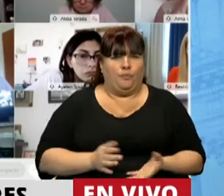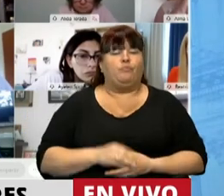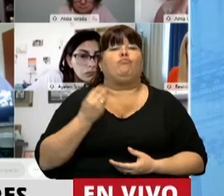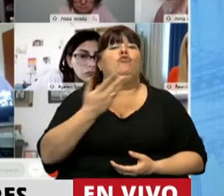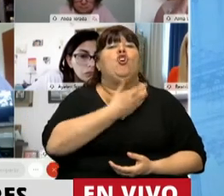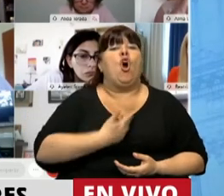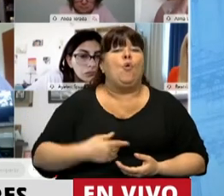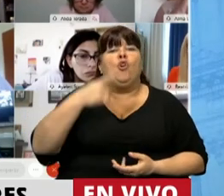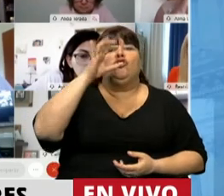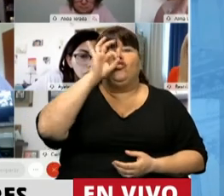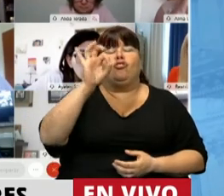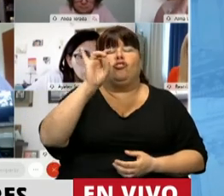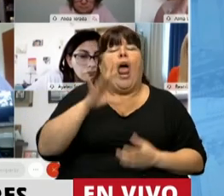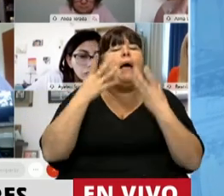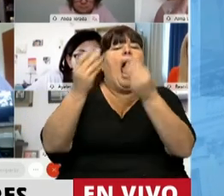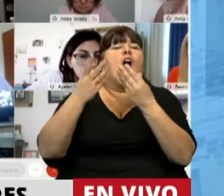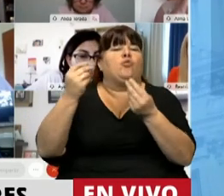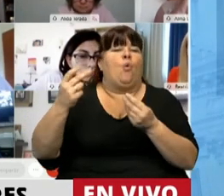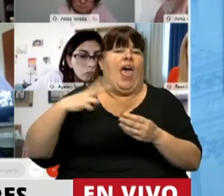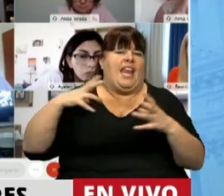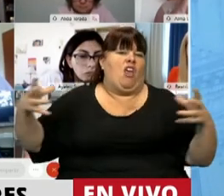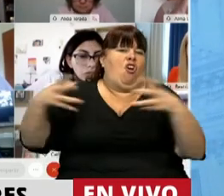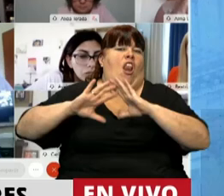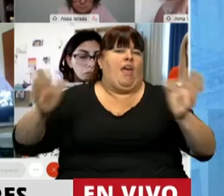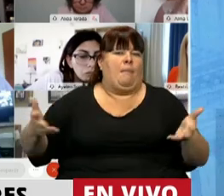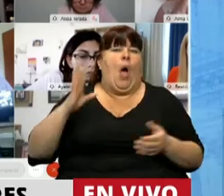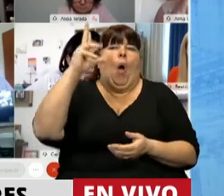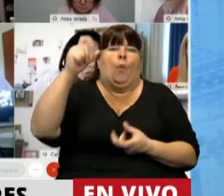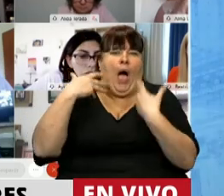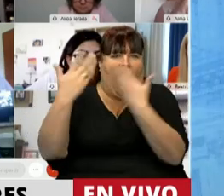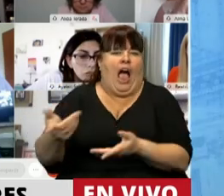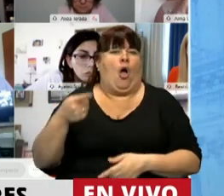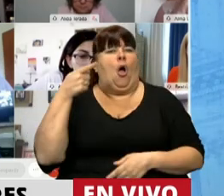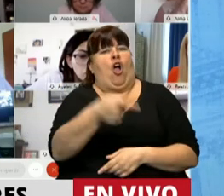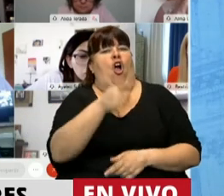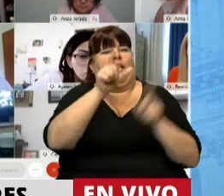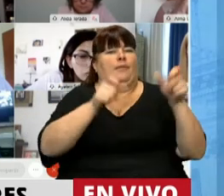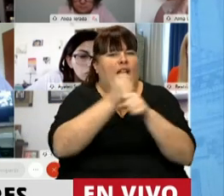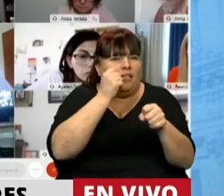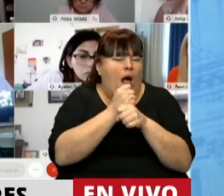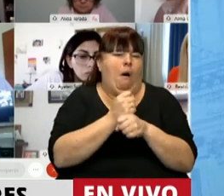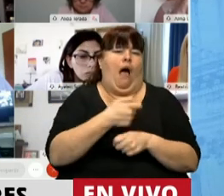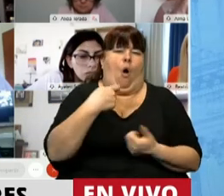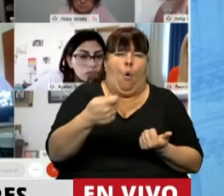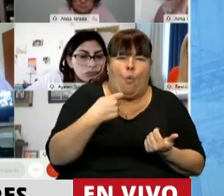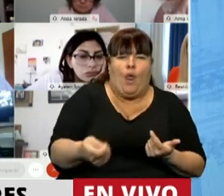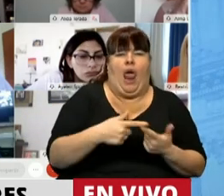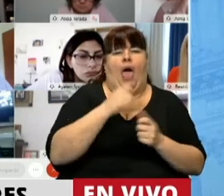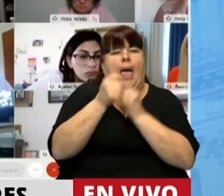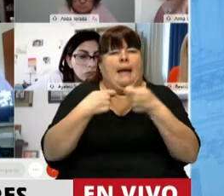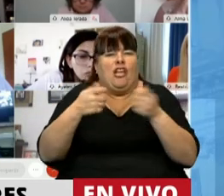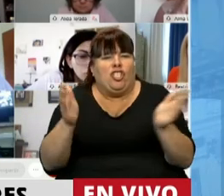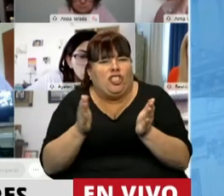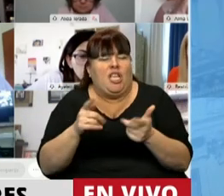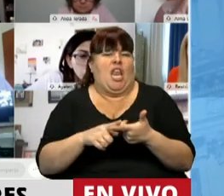Porque el gobierno a los únicos que ha beneficiado es a los grandes grupos económicos, a los bancos, que ha perjudicado a trabajadoras, trabajadores, jubilados, pequeños